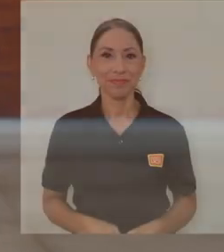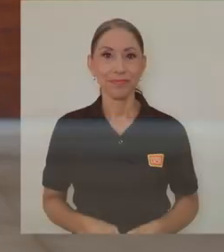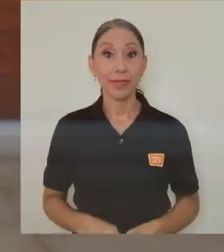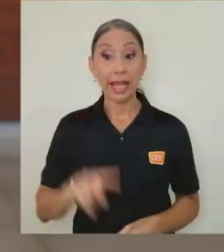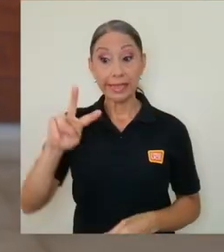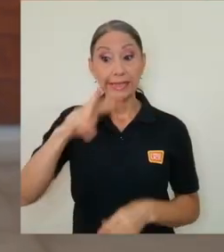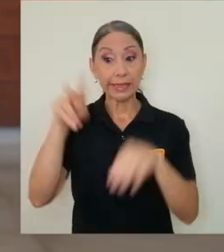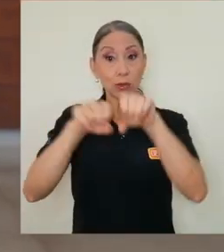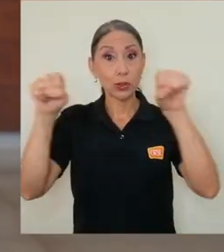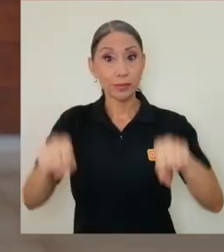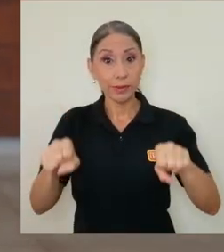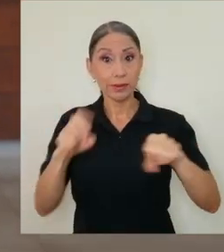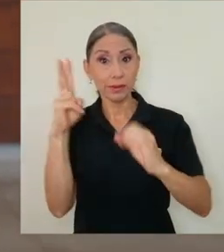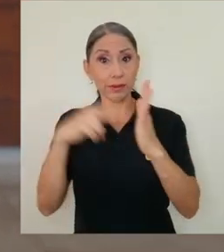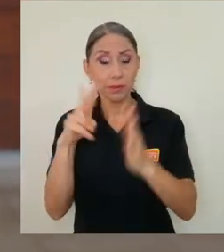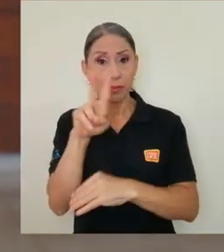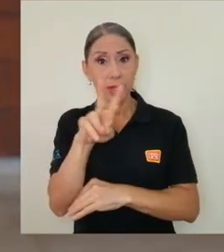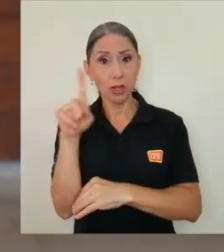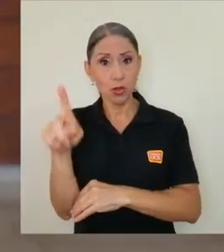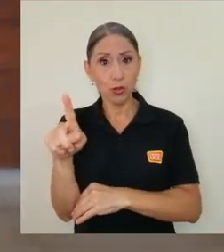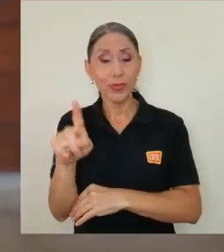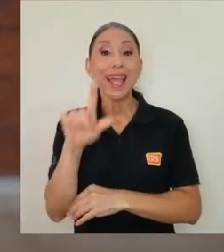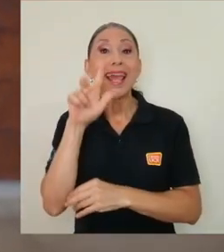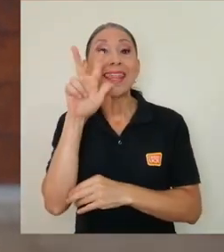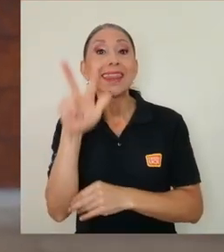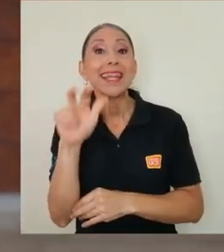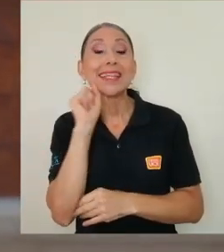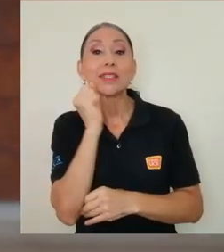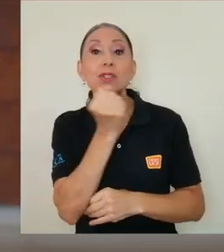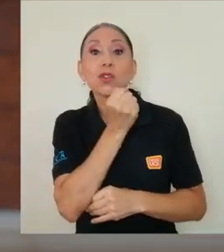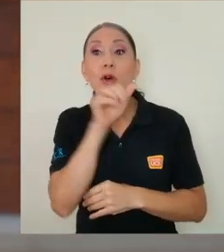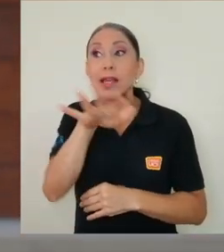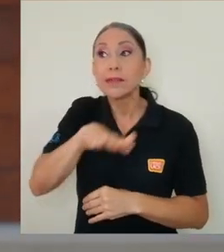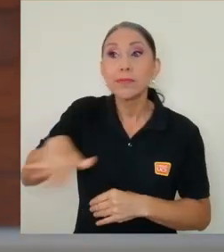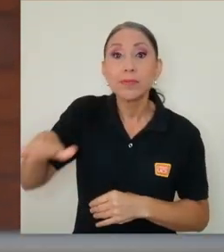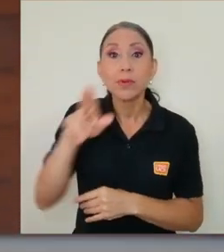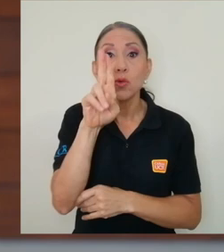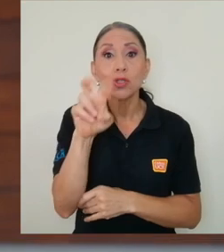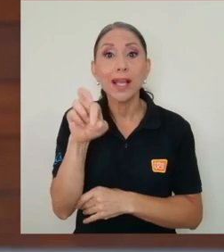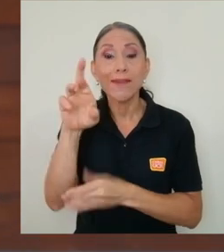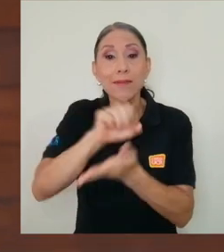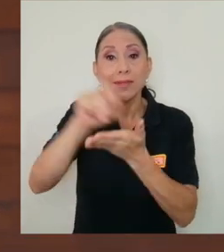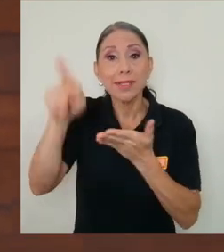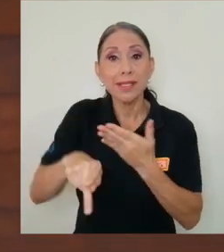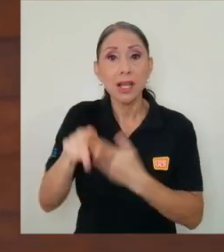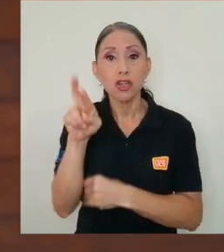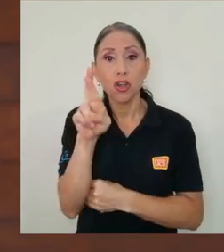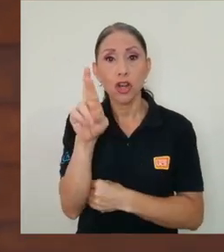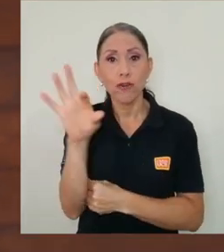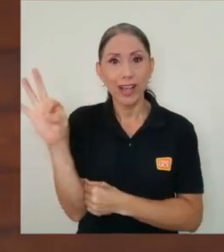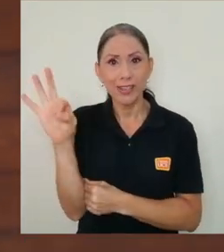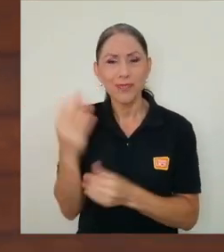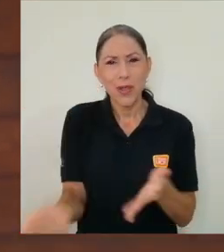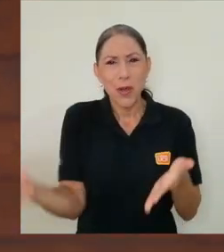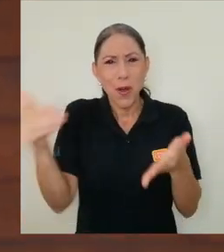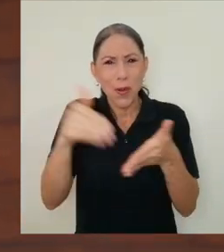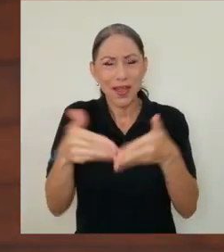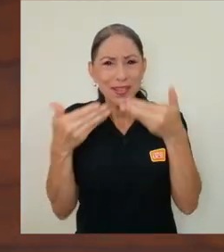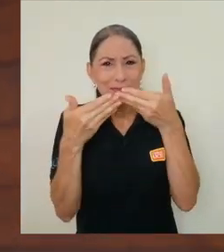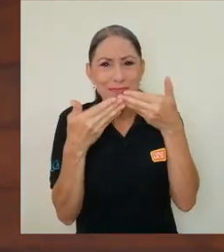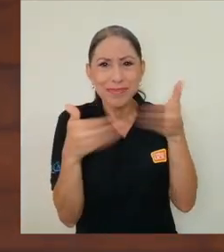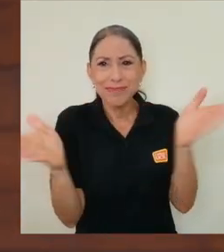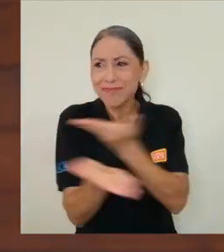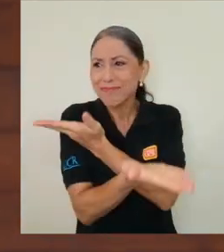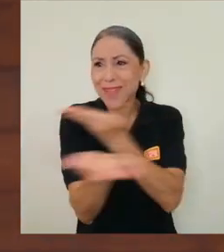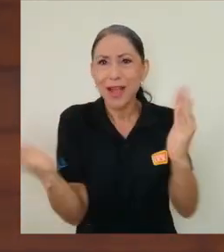Este segundo semestre del 2021, tres sodas del campus universitario Rodrigo Facio volverán a abrir sus